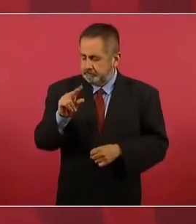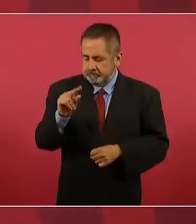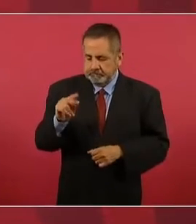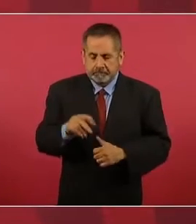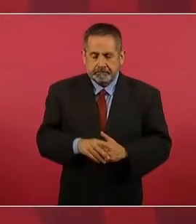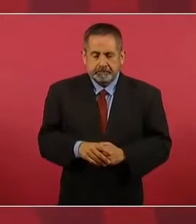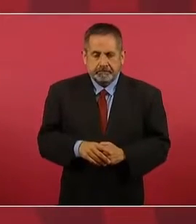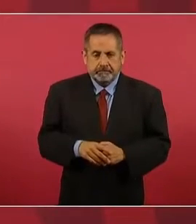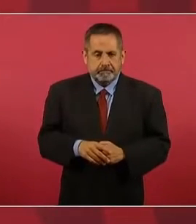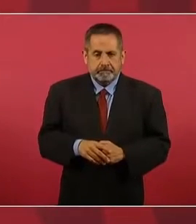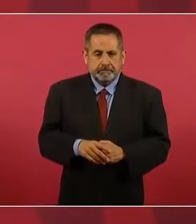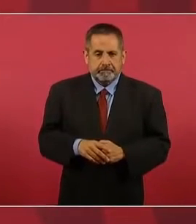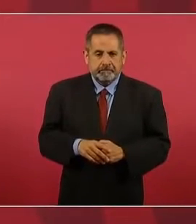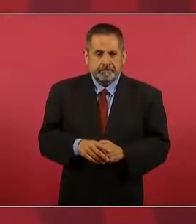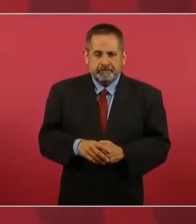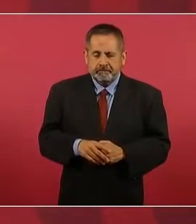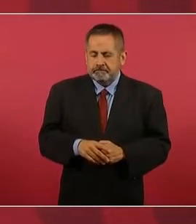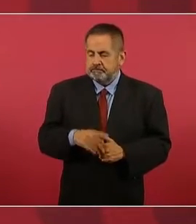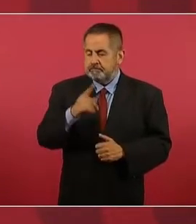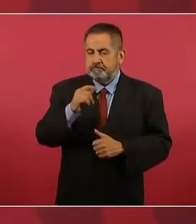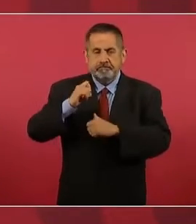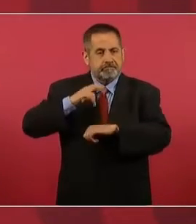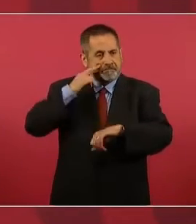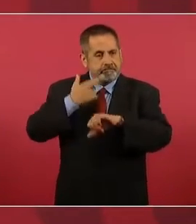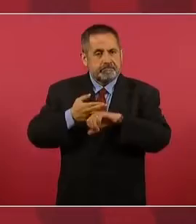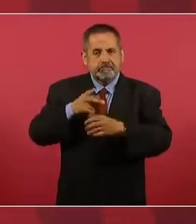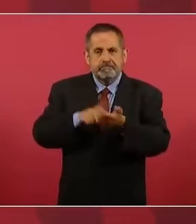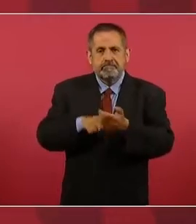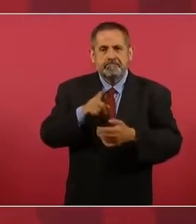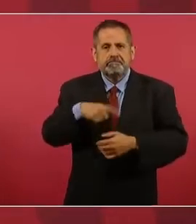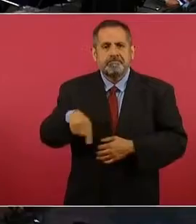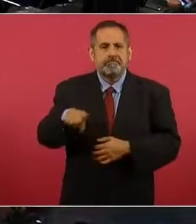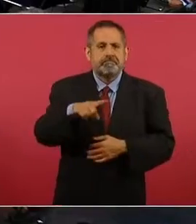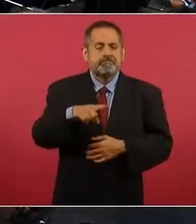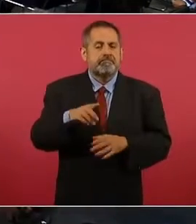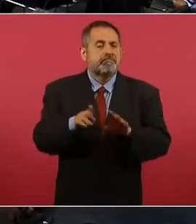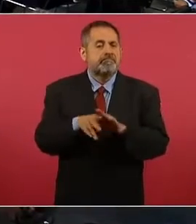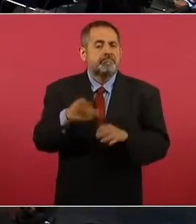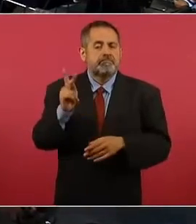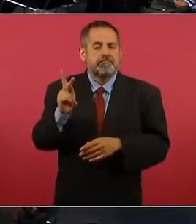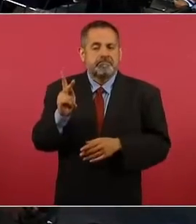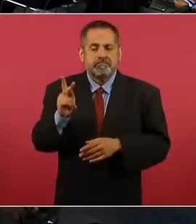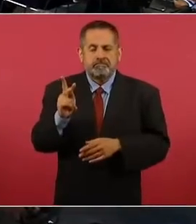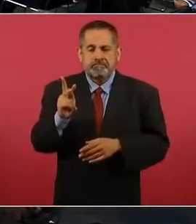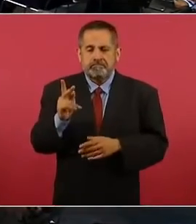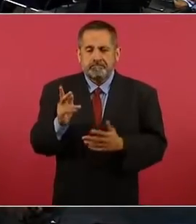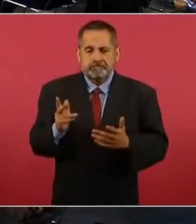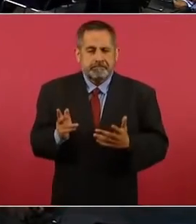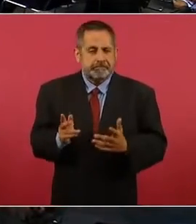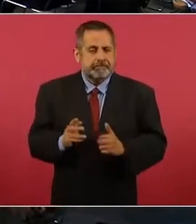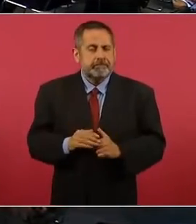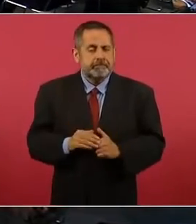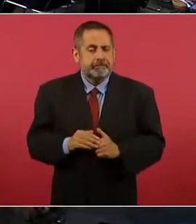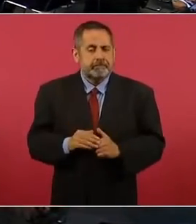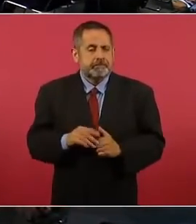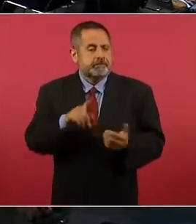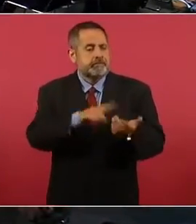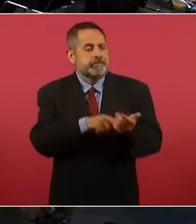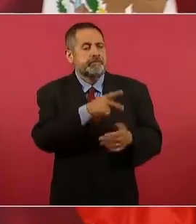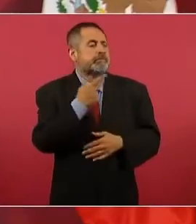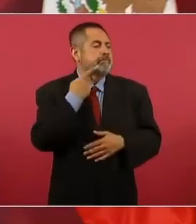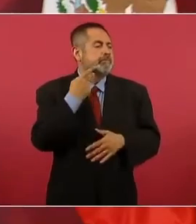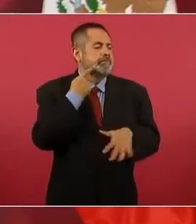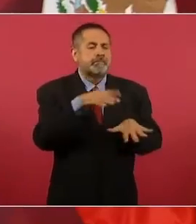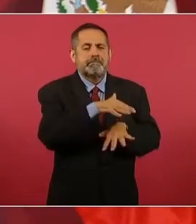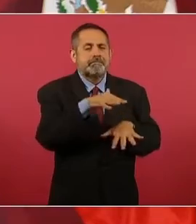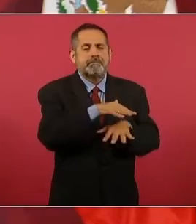Y es un asunto de responsabilidad, pero por cuestiones politiqueras